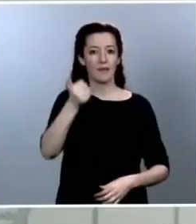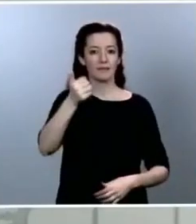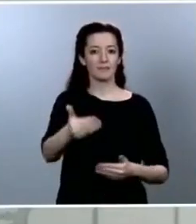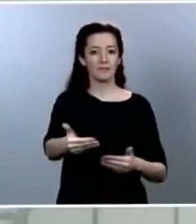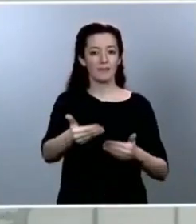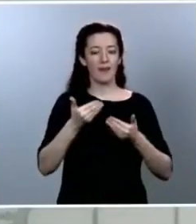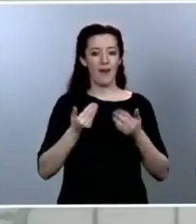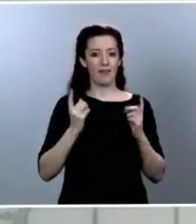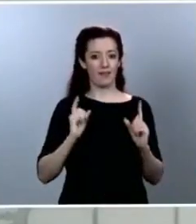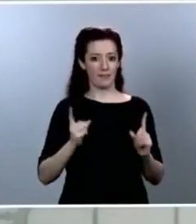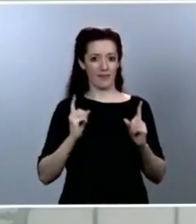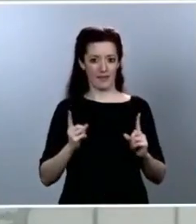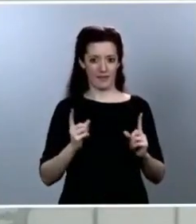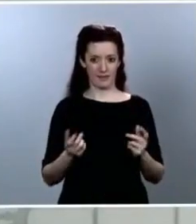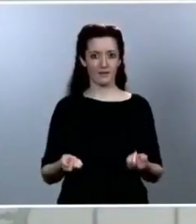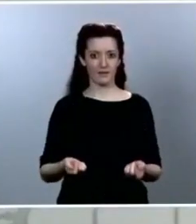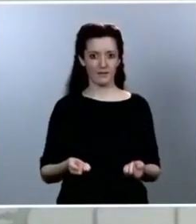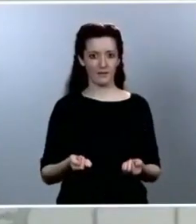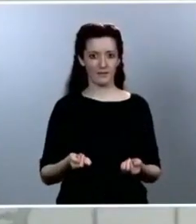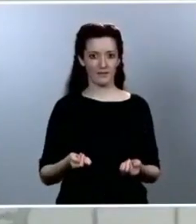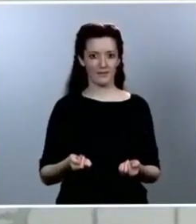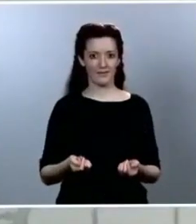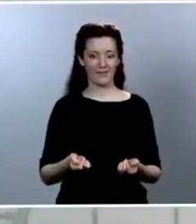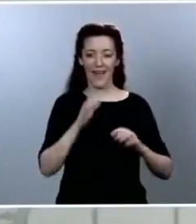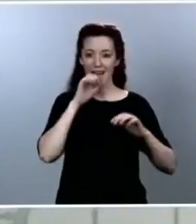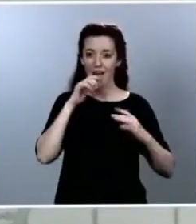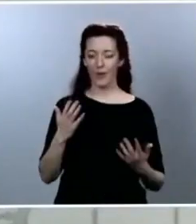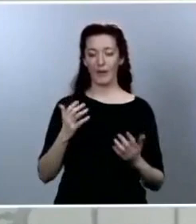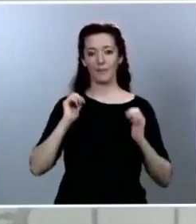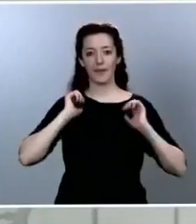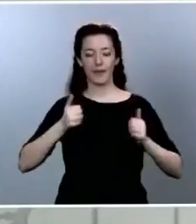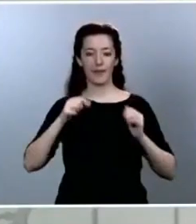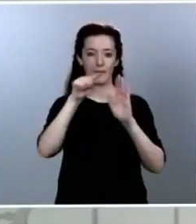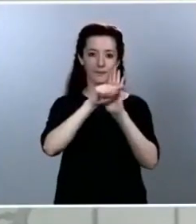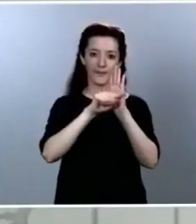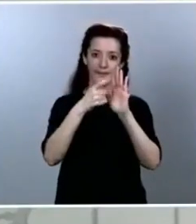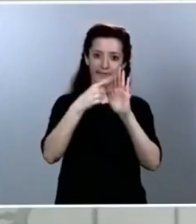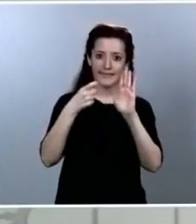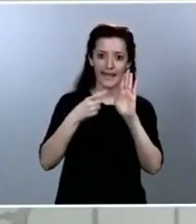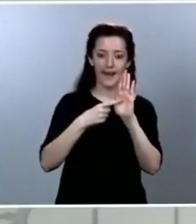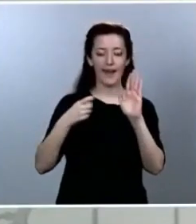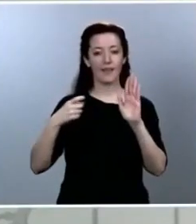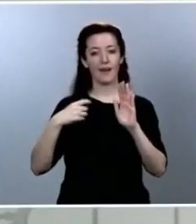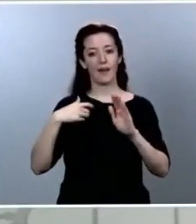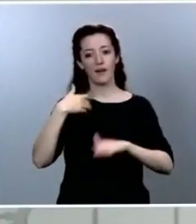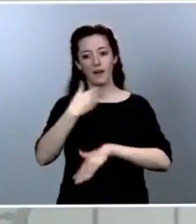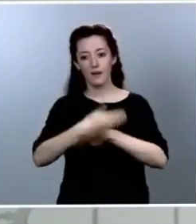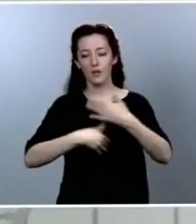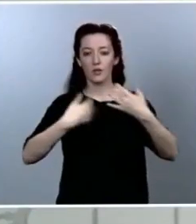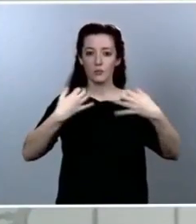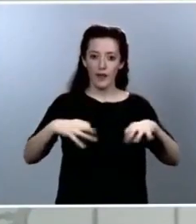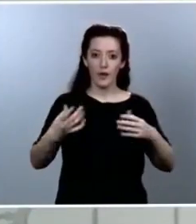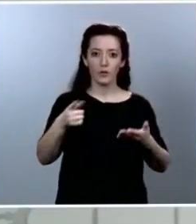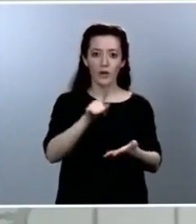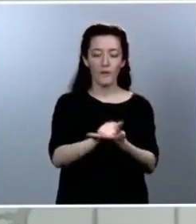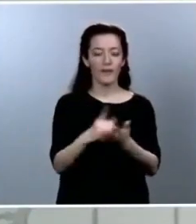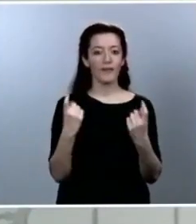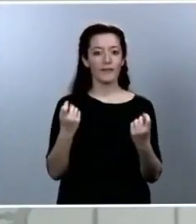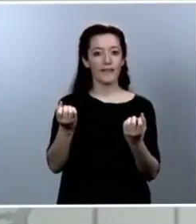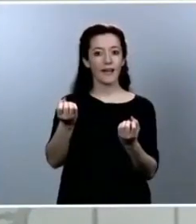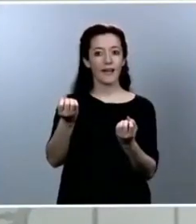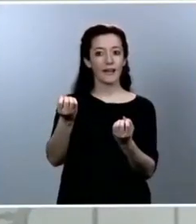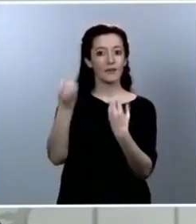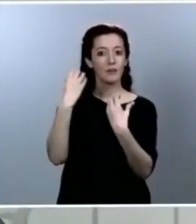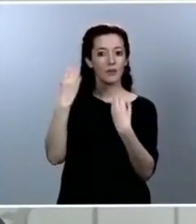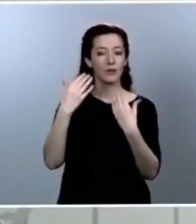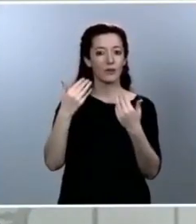etapa de desescalada de transición hacia esa nueva realidad a la que nos vamos a ver abocados